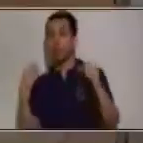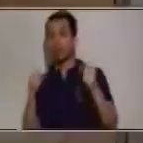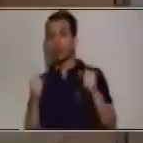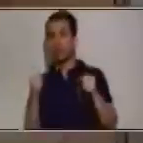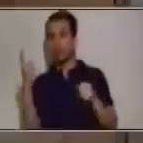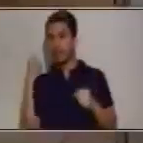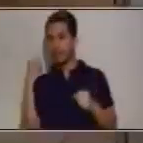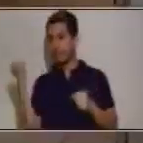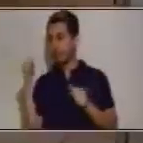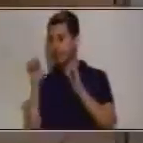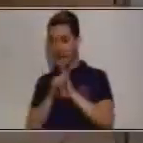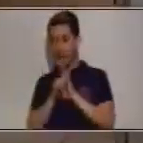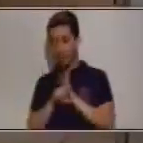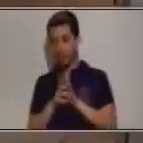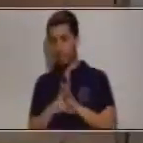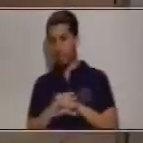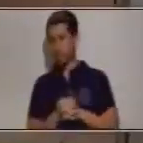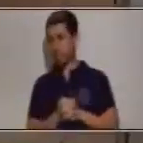poder ejemplificar